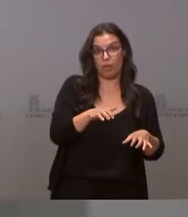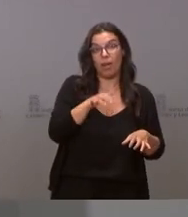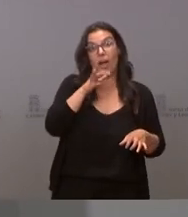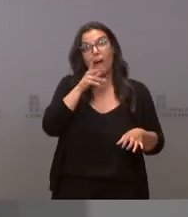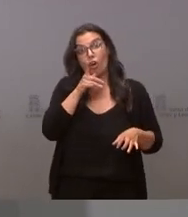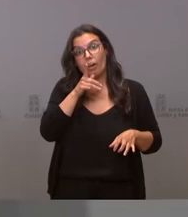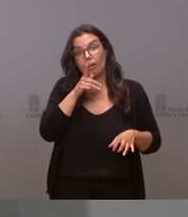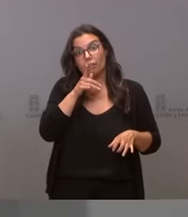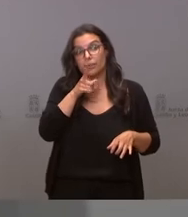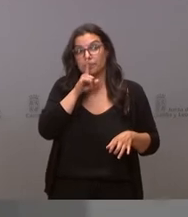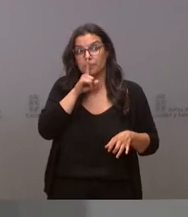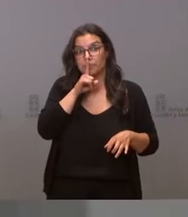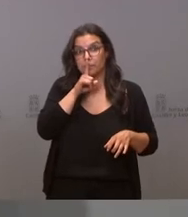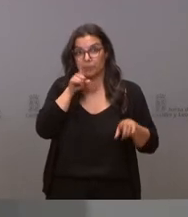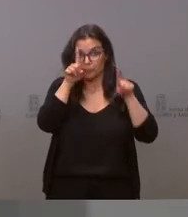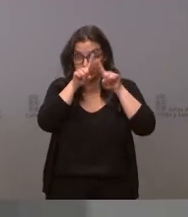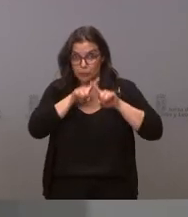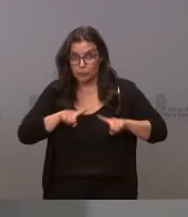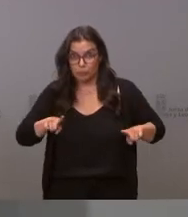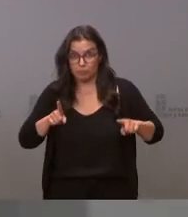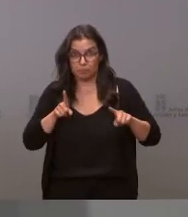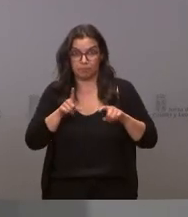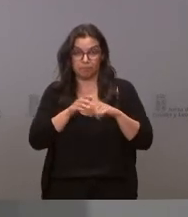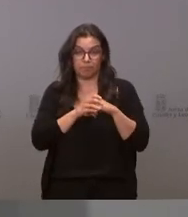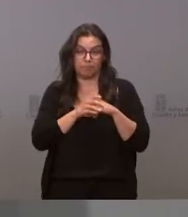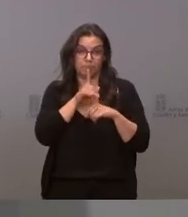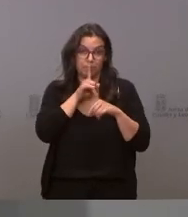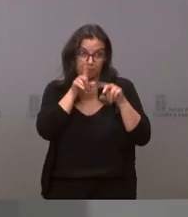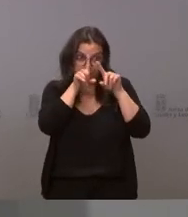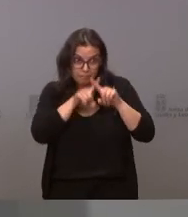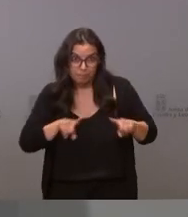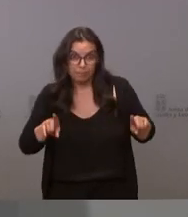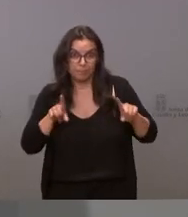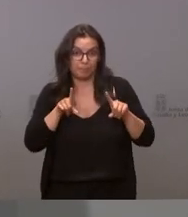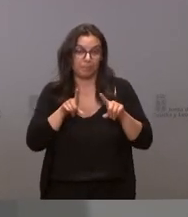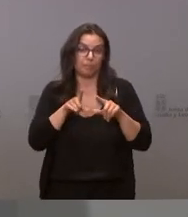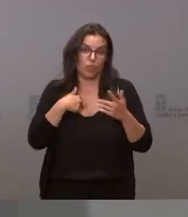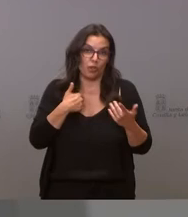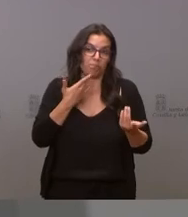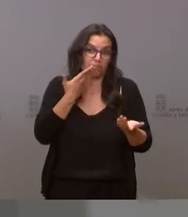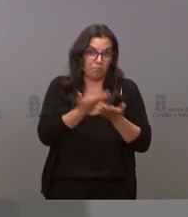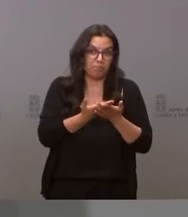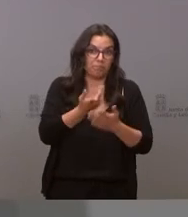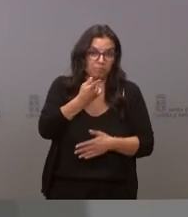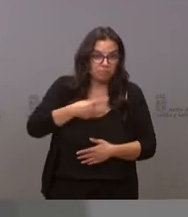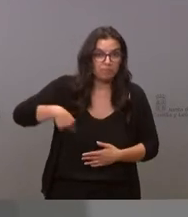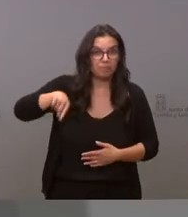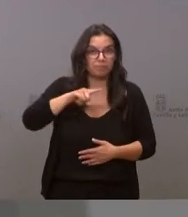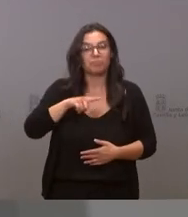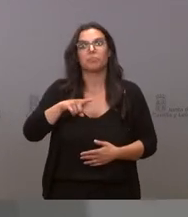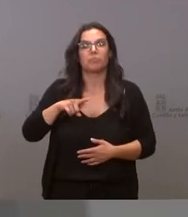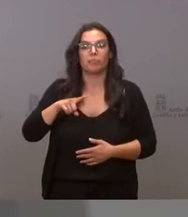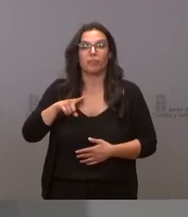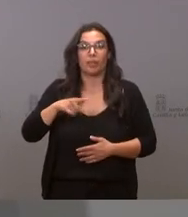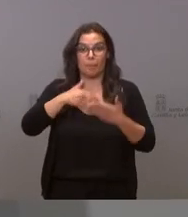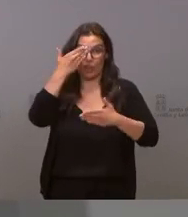calla calla y ahora calla y yo les invitaría a hacer un repaso por los periódicos de